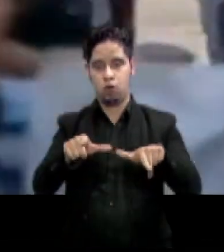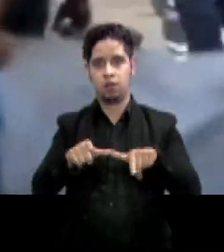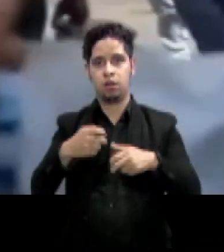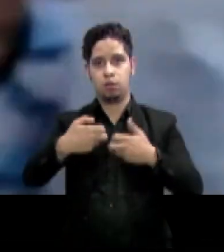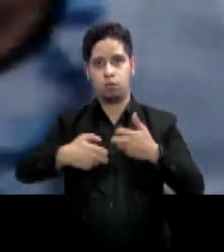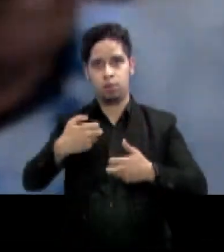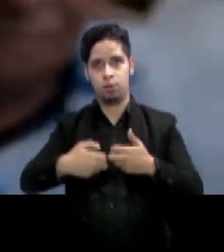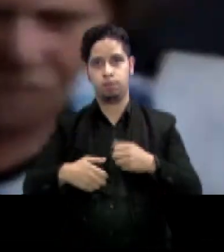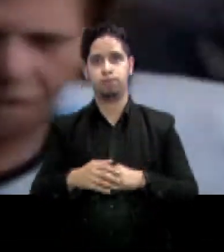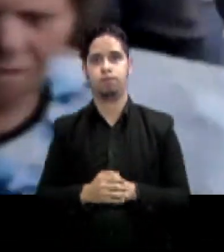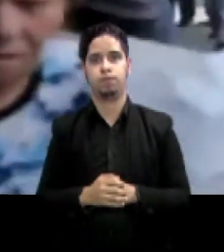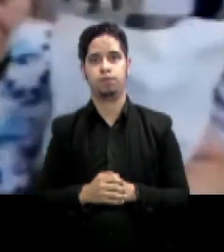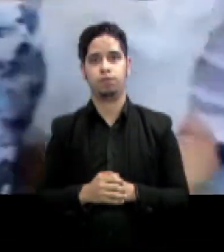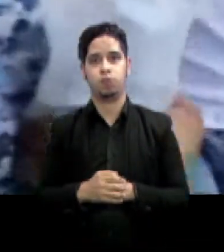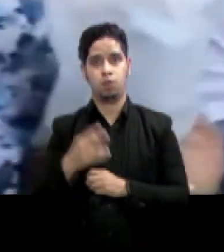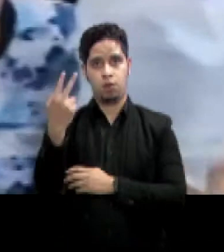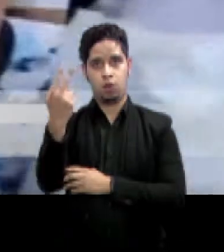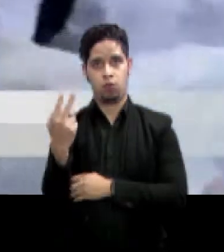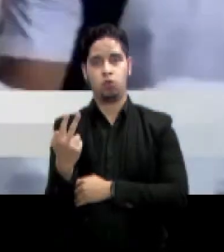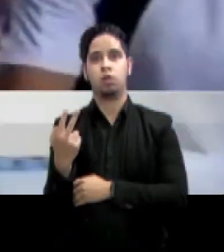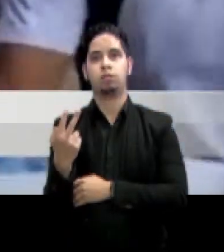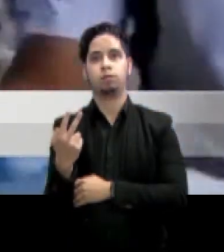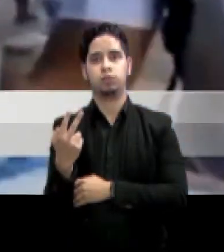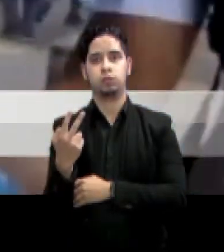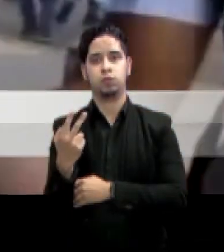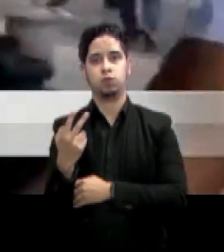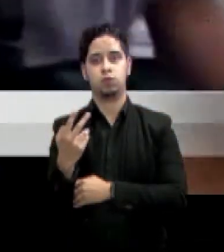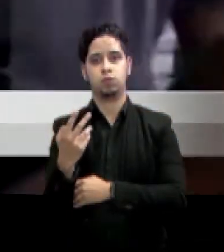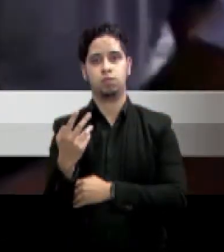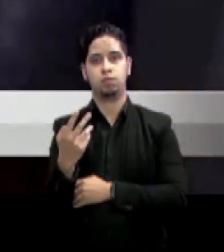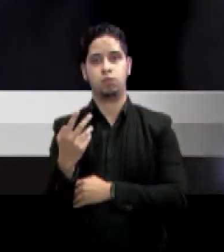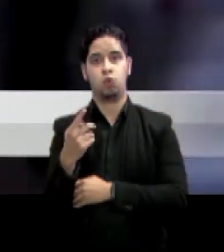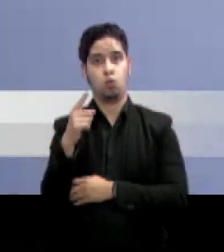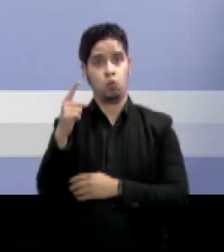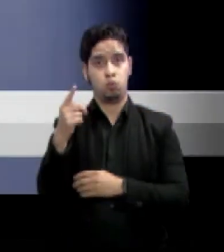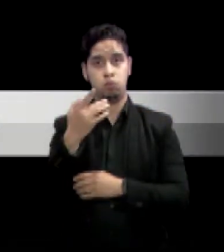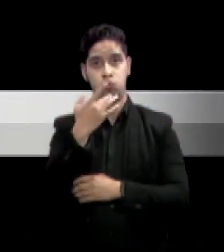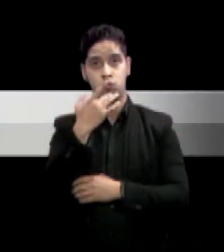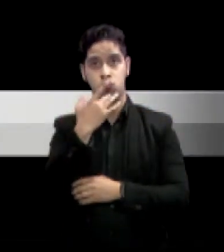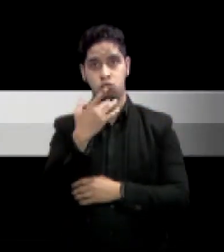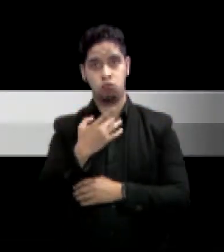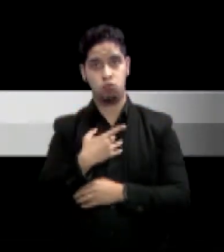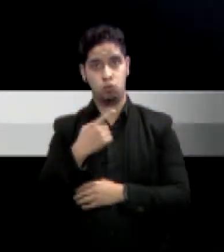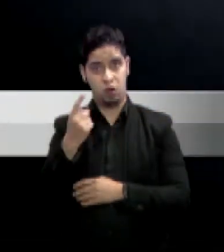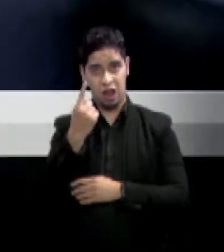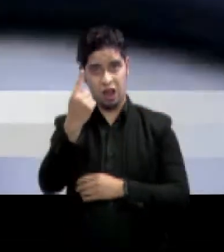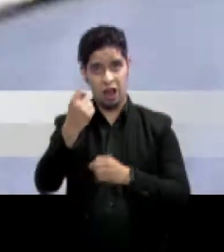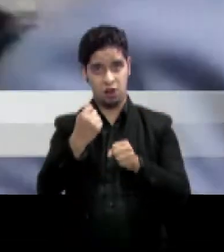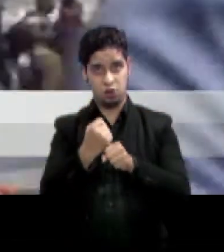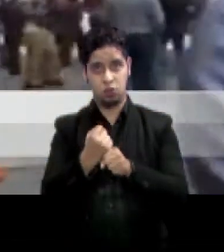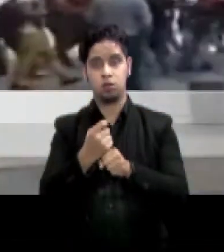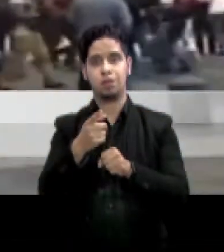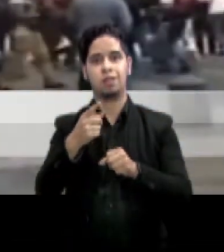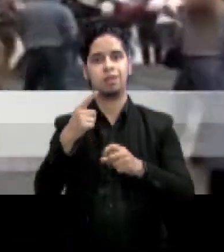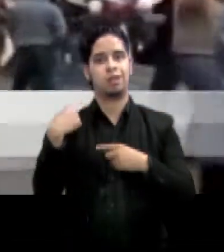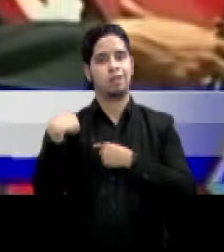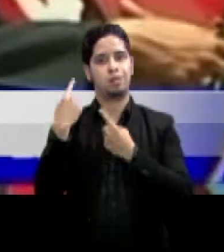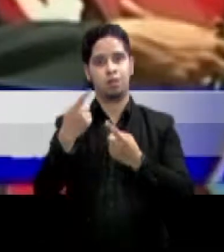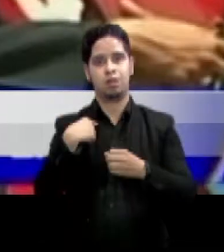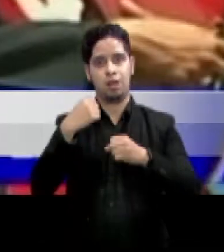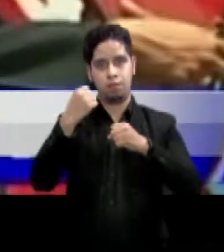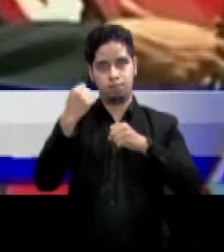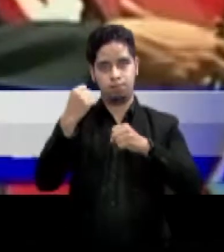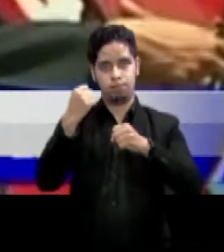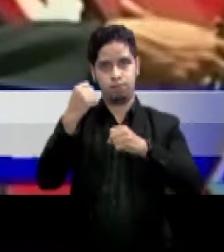Venezuela cumple hoy un año desde que comenzaron las protestas estudiantiles contra el gobierno del presidente Nicolás Maduro y grupos oficialistas y